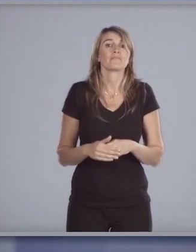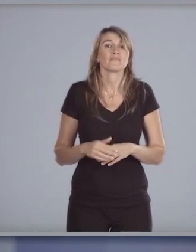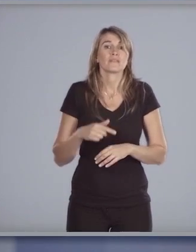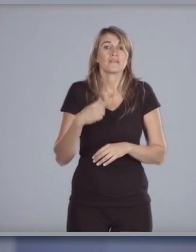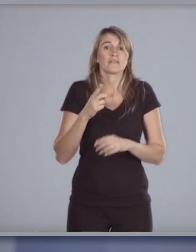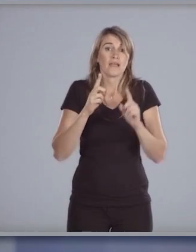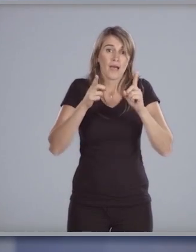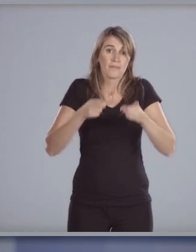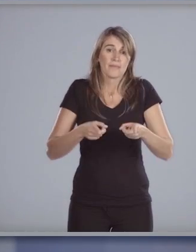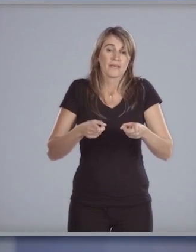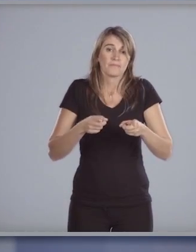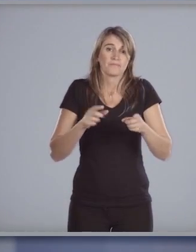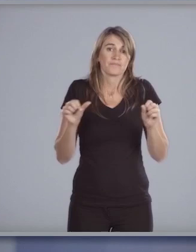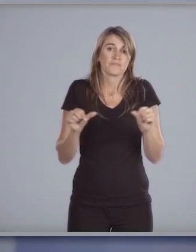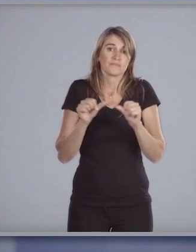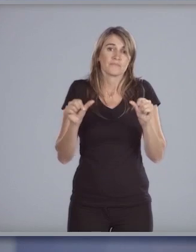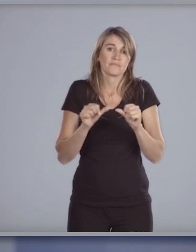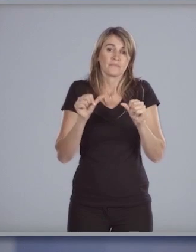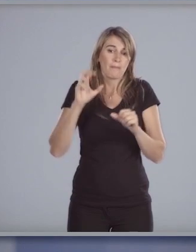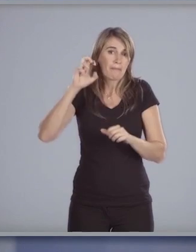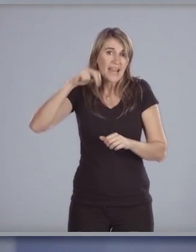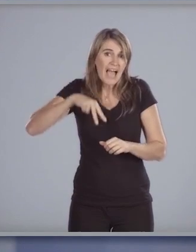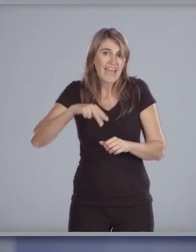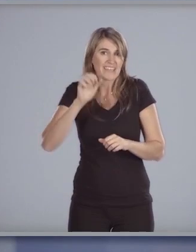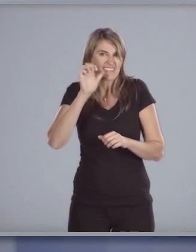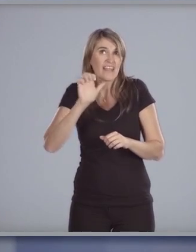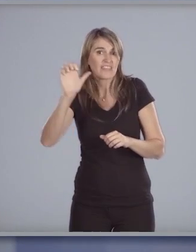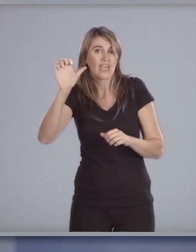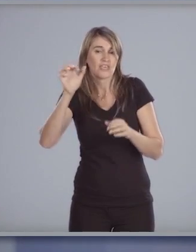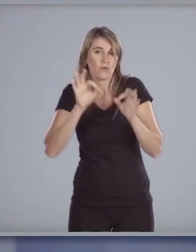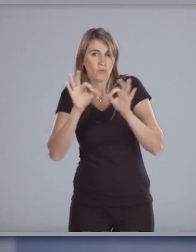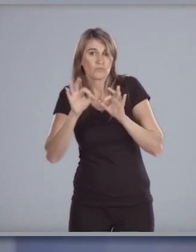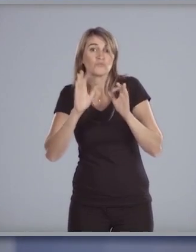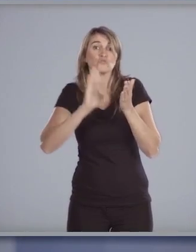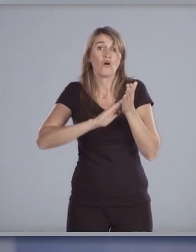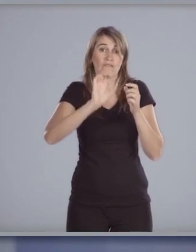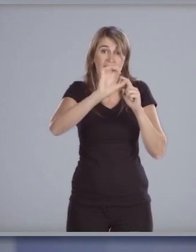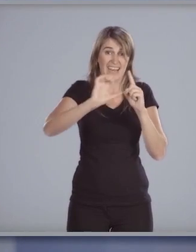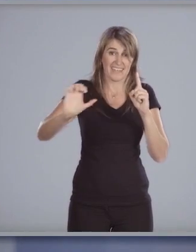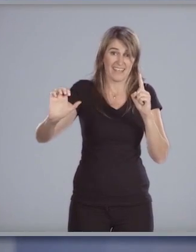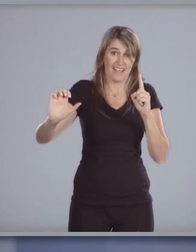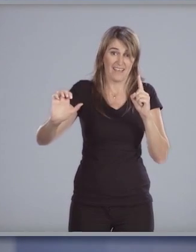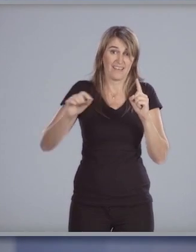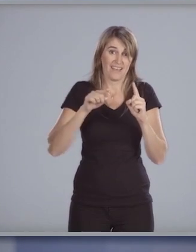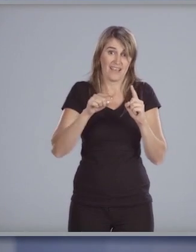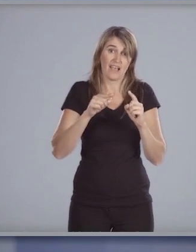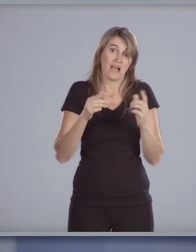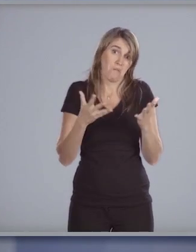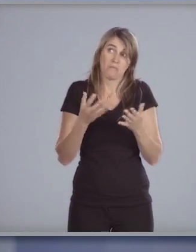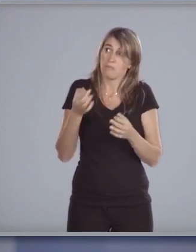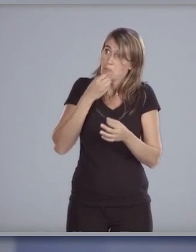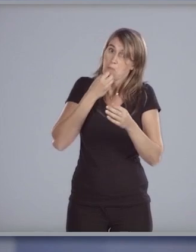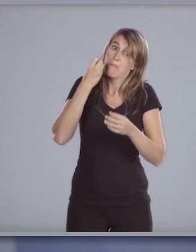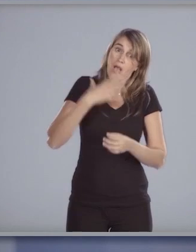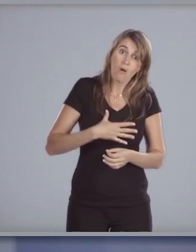al igual que se hizo en el plan estratégico nacional de energía que tan buenos